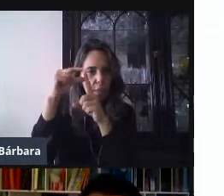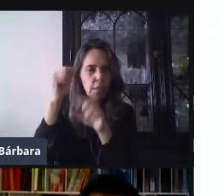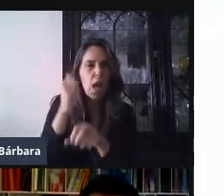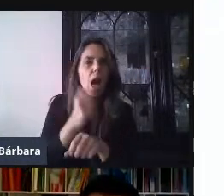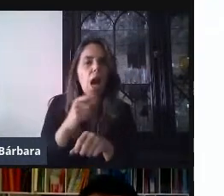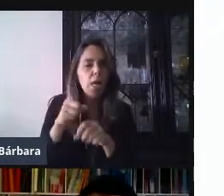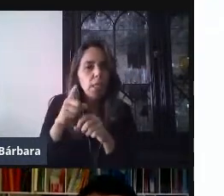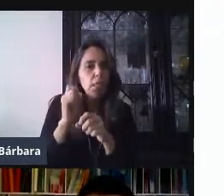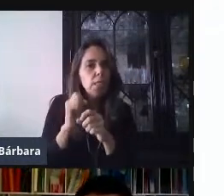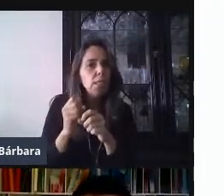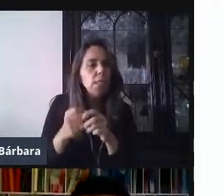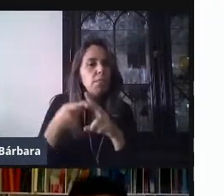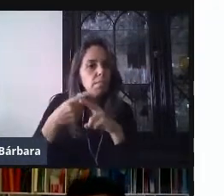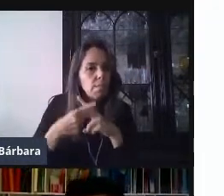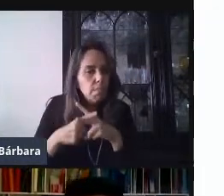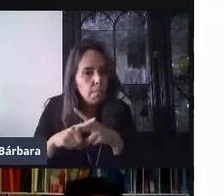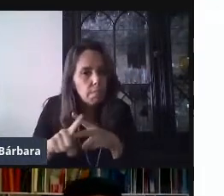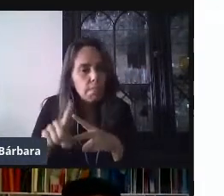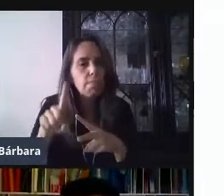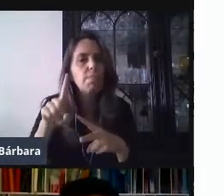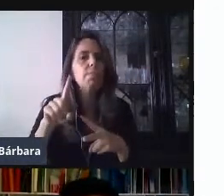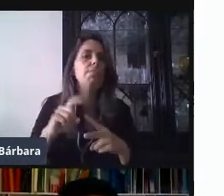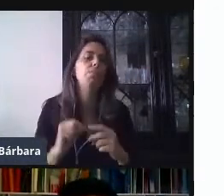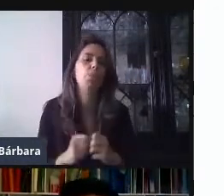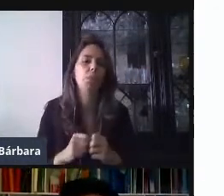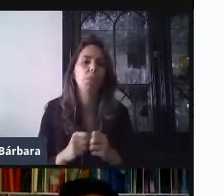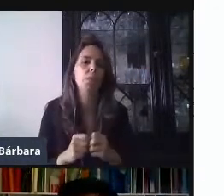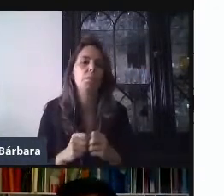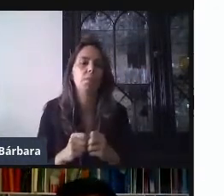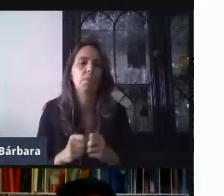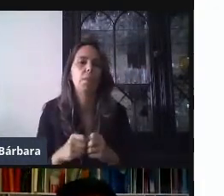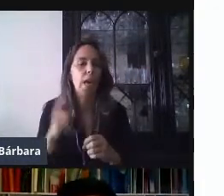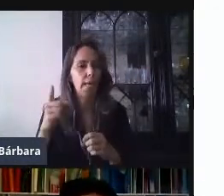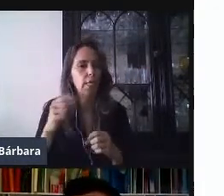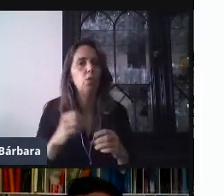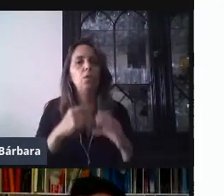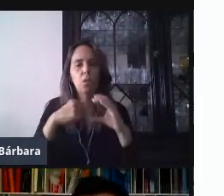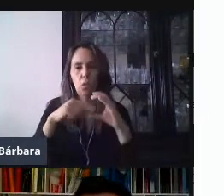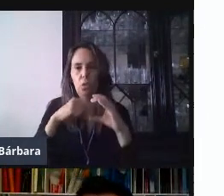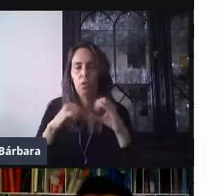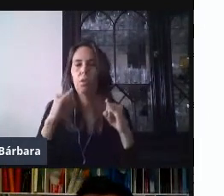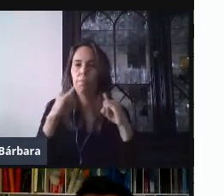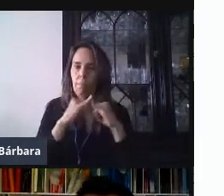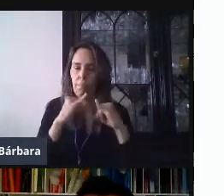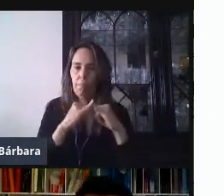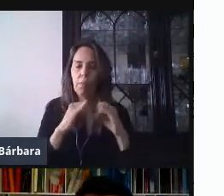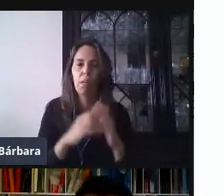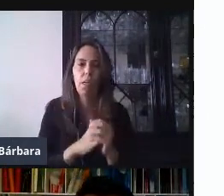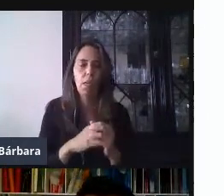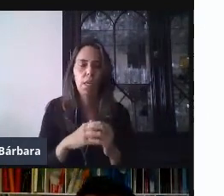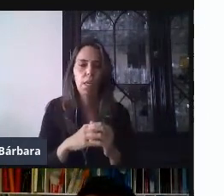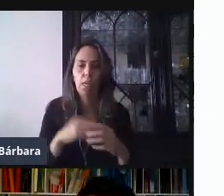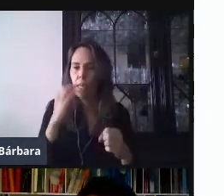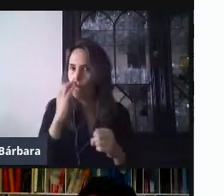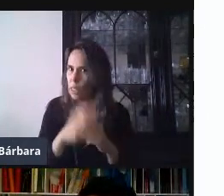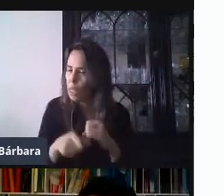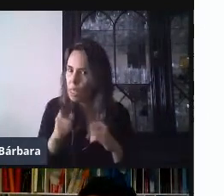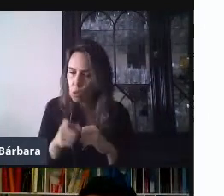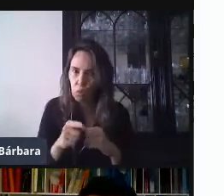iniciar sesión y es donde nosotros vamos a iniciar con nuestra cuenta institucional. Bien, a una vez que ya iniciamos a nuestra cuenta